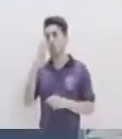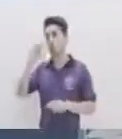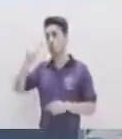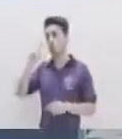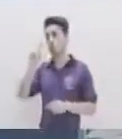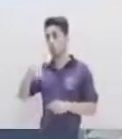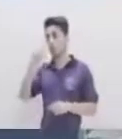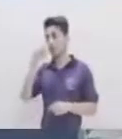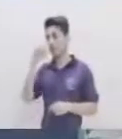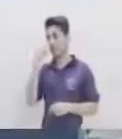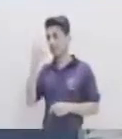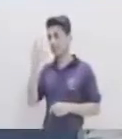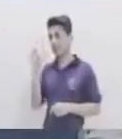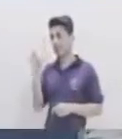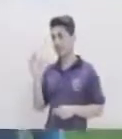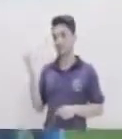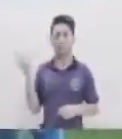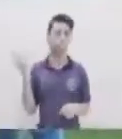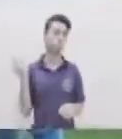utilizarlo